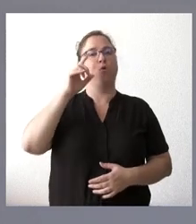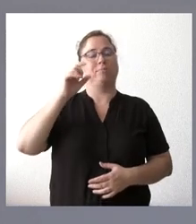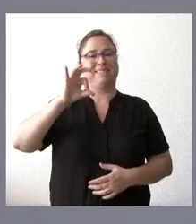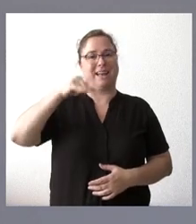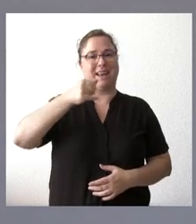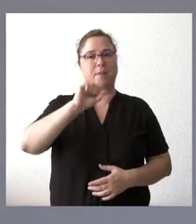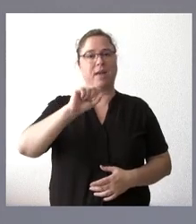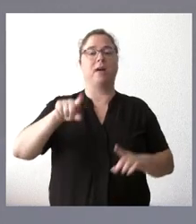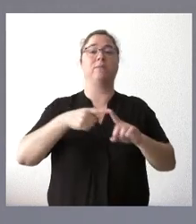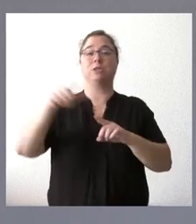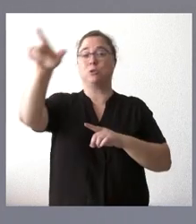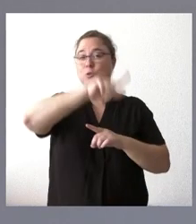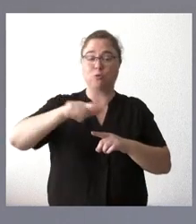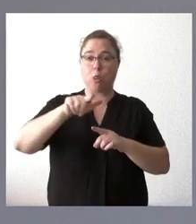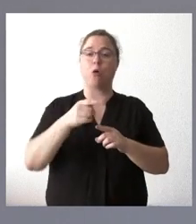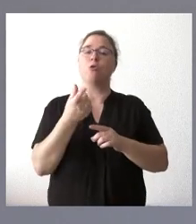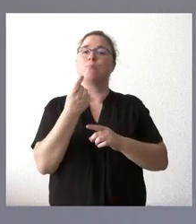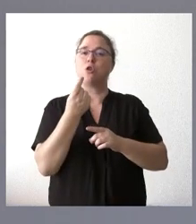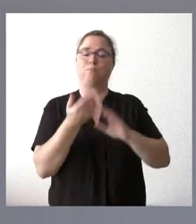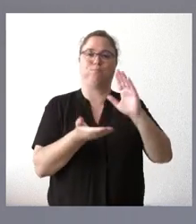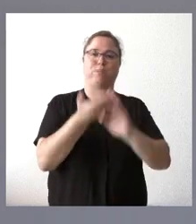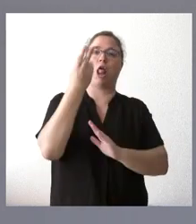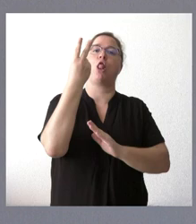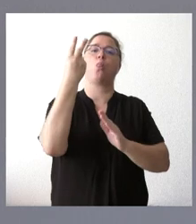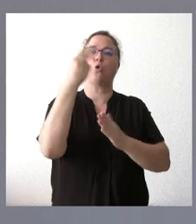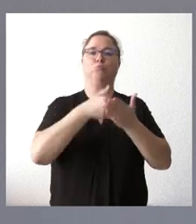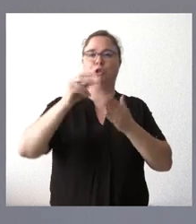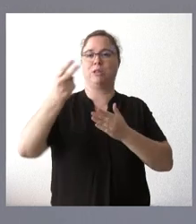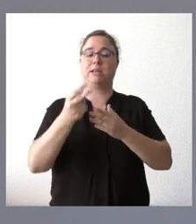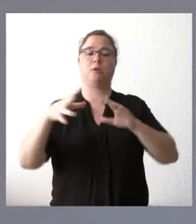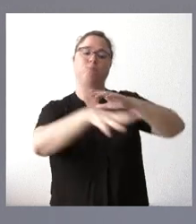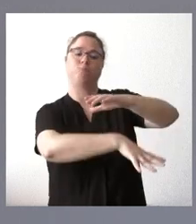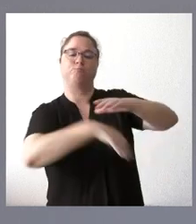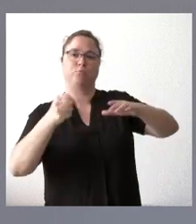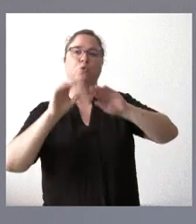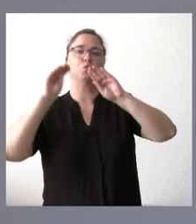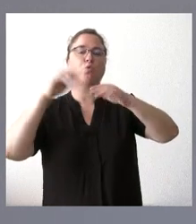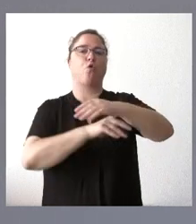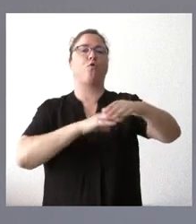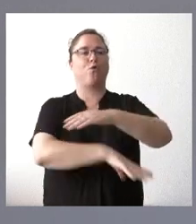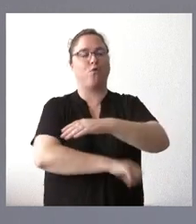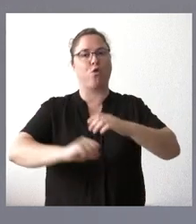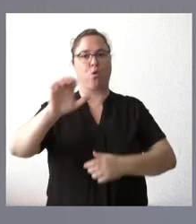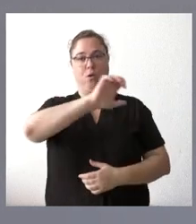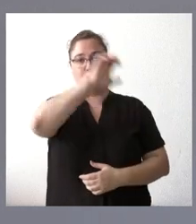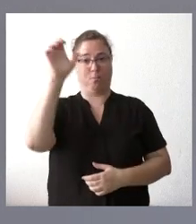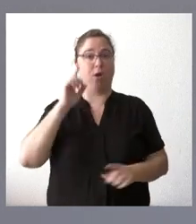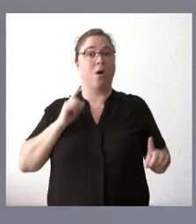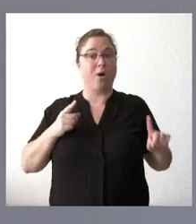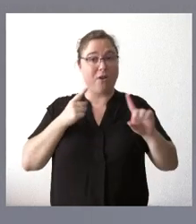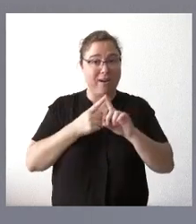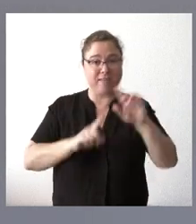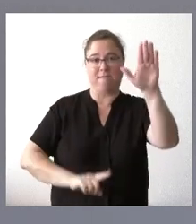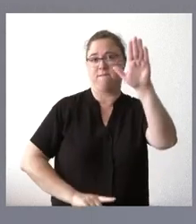un importe superior a los dos millones de euros y con cargo a los fondos europeos. Por tanto, el objetivo de seguir avanzando en esta